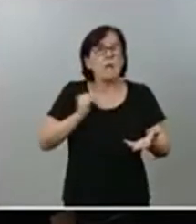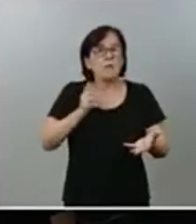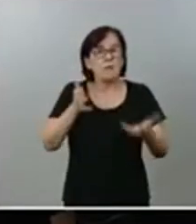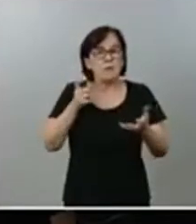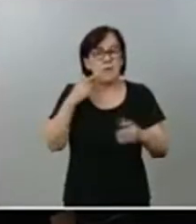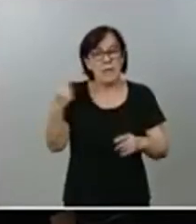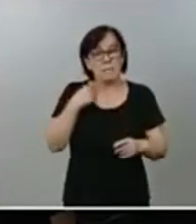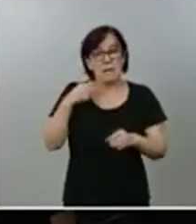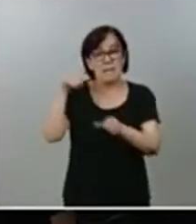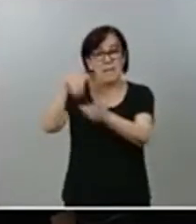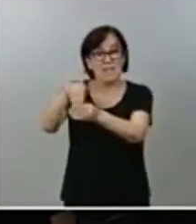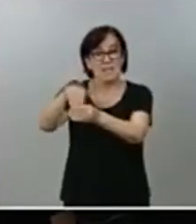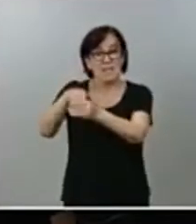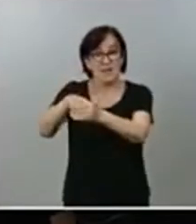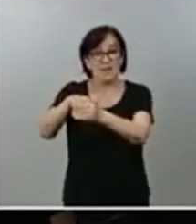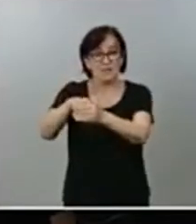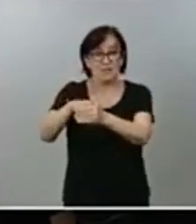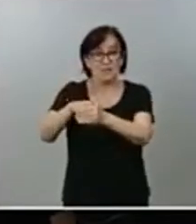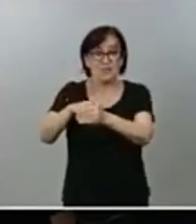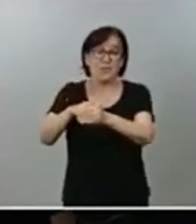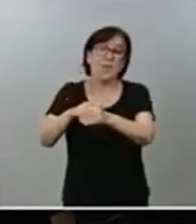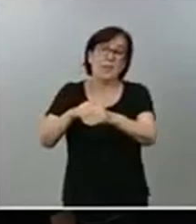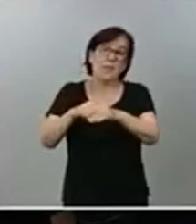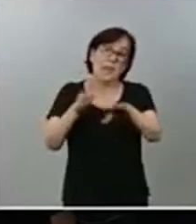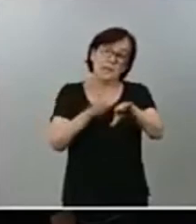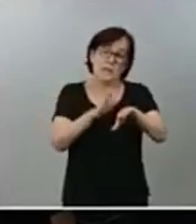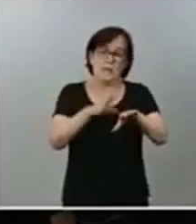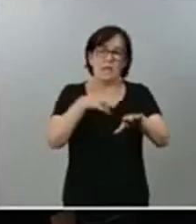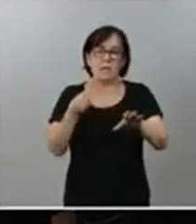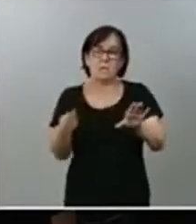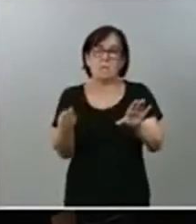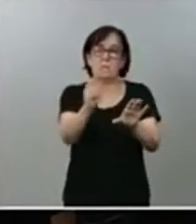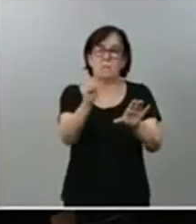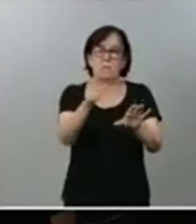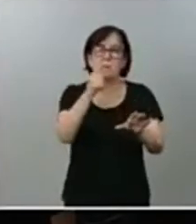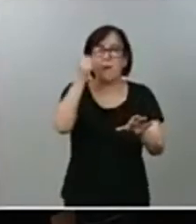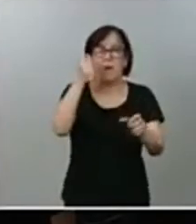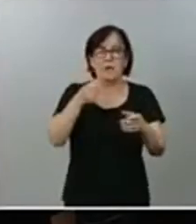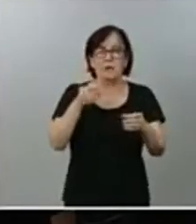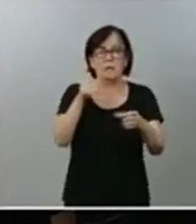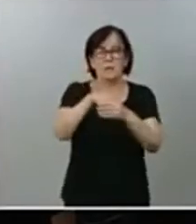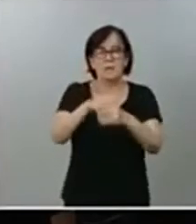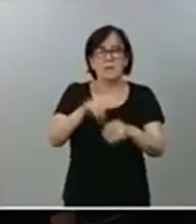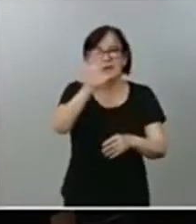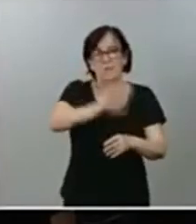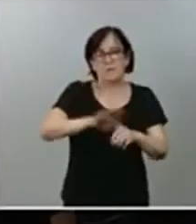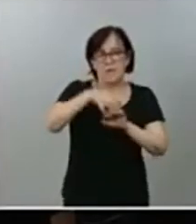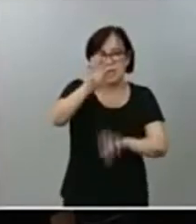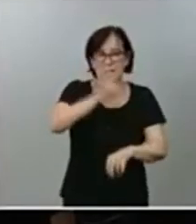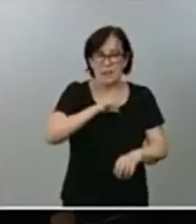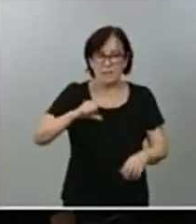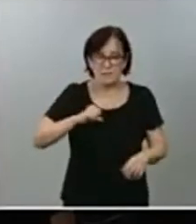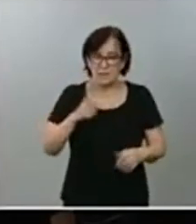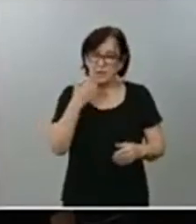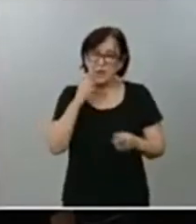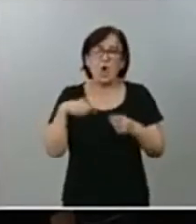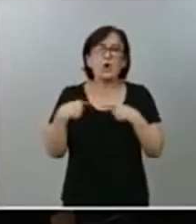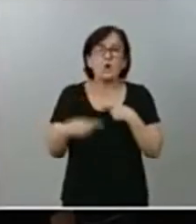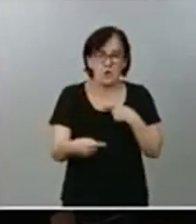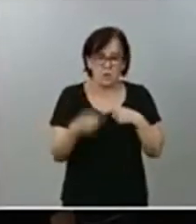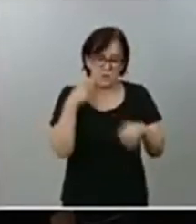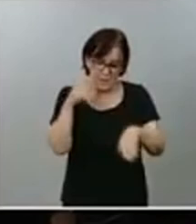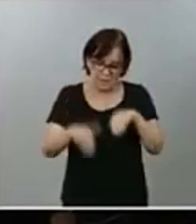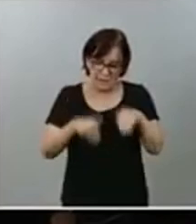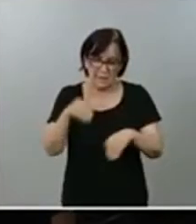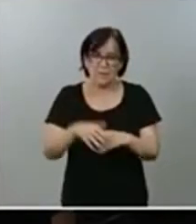votos por la izquierda, que han ido a engrosar a los partidos nacionalistas o independentistas, que es otro efecto de estas elecciones, que es también